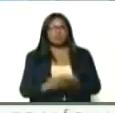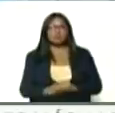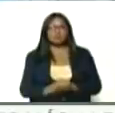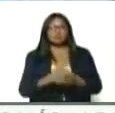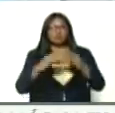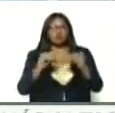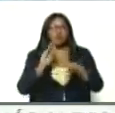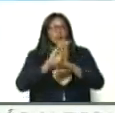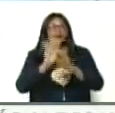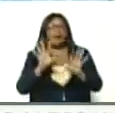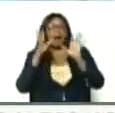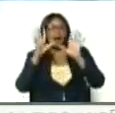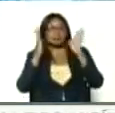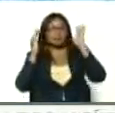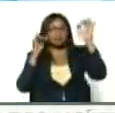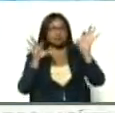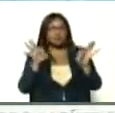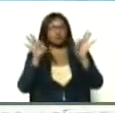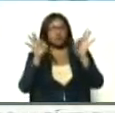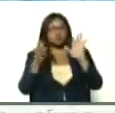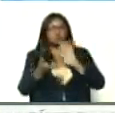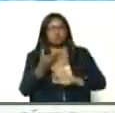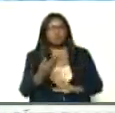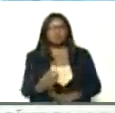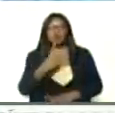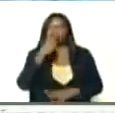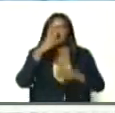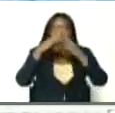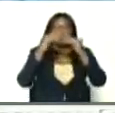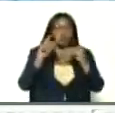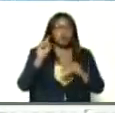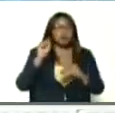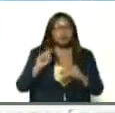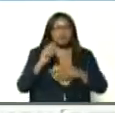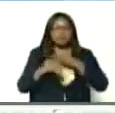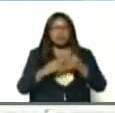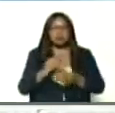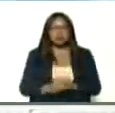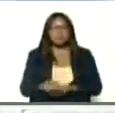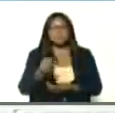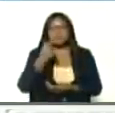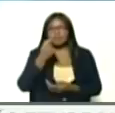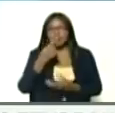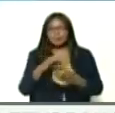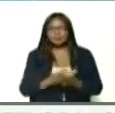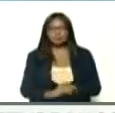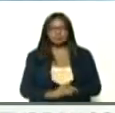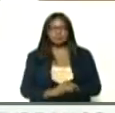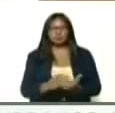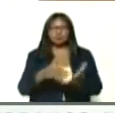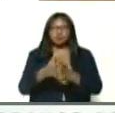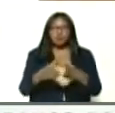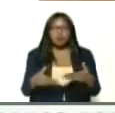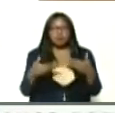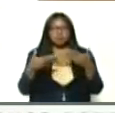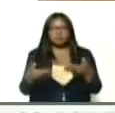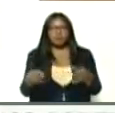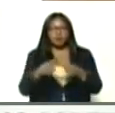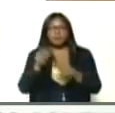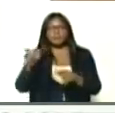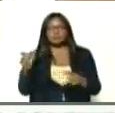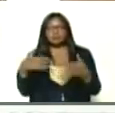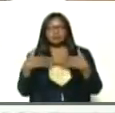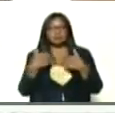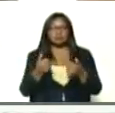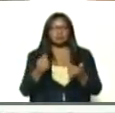intensiva, tiene el oxígeno, tiene todo lo necesario, el medicamento, y sobre todo, tiene la entrega, del personal